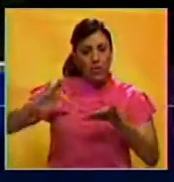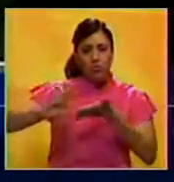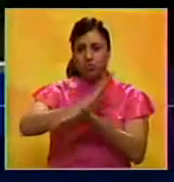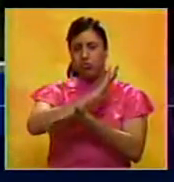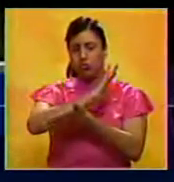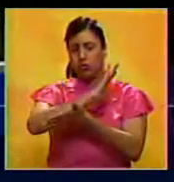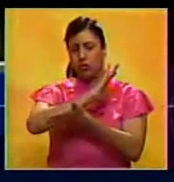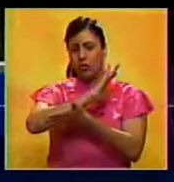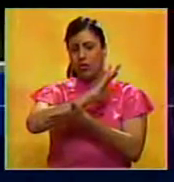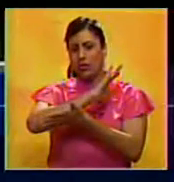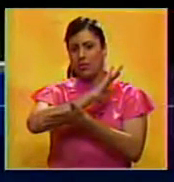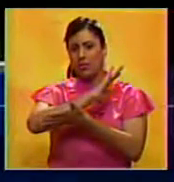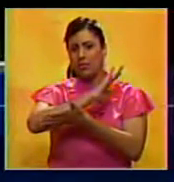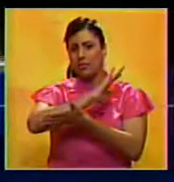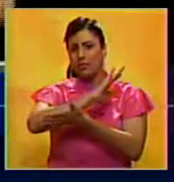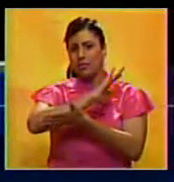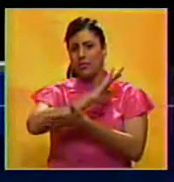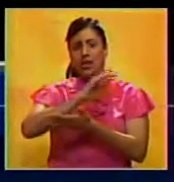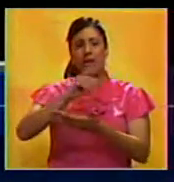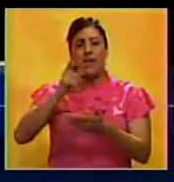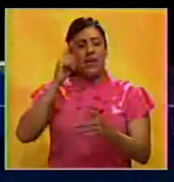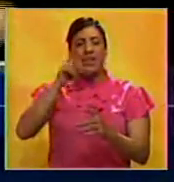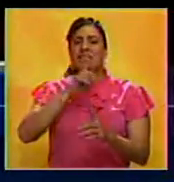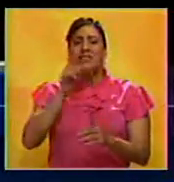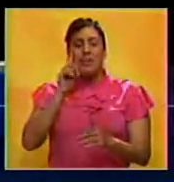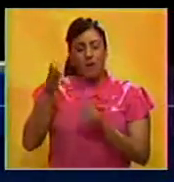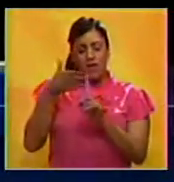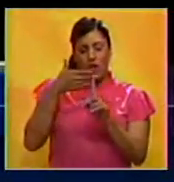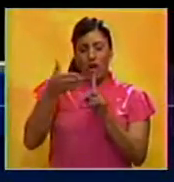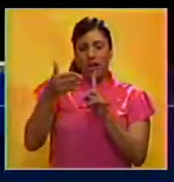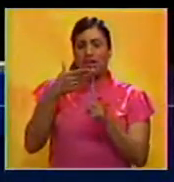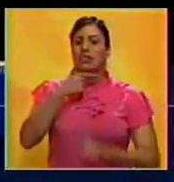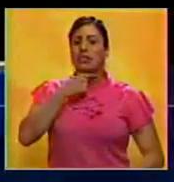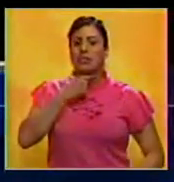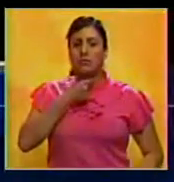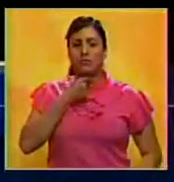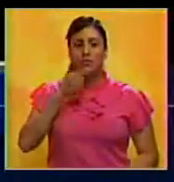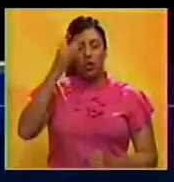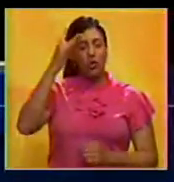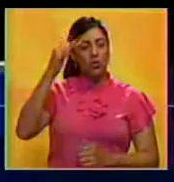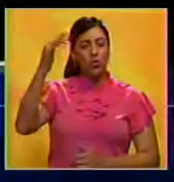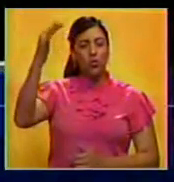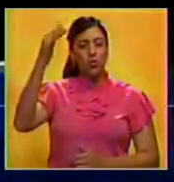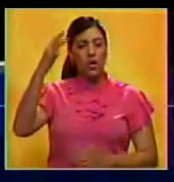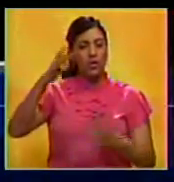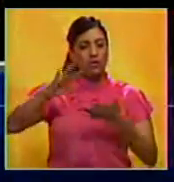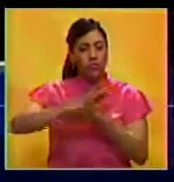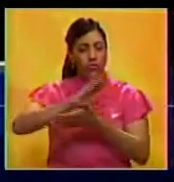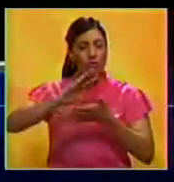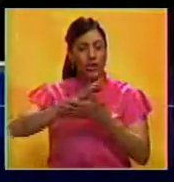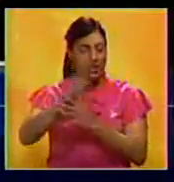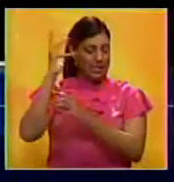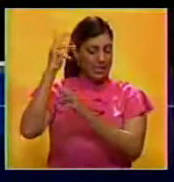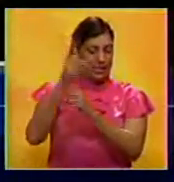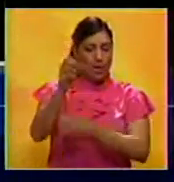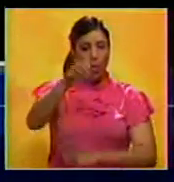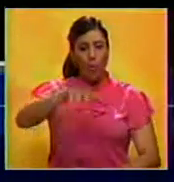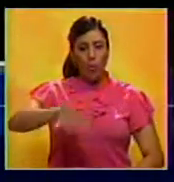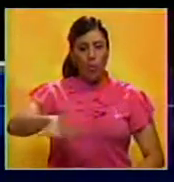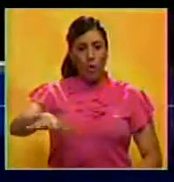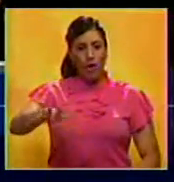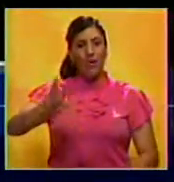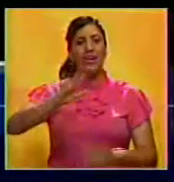a punta de violencia el sueño esperanzador de un pueblo